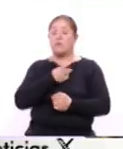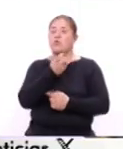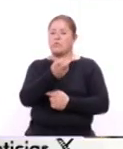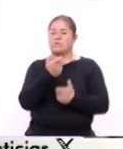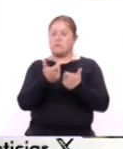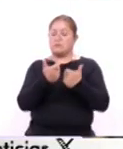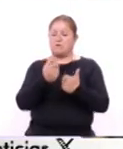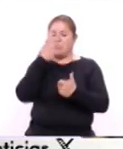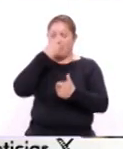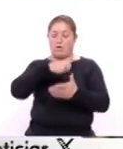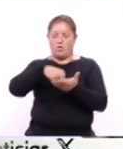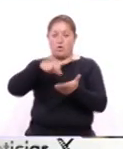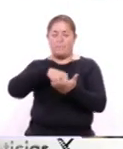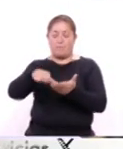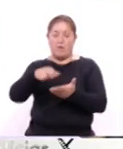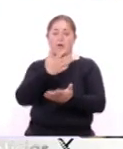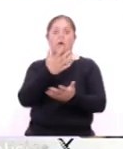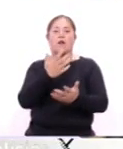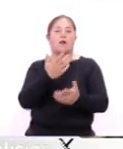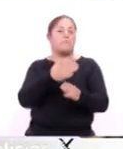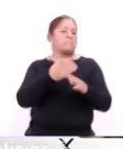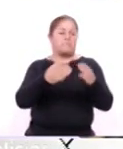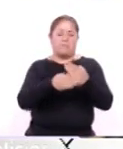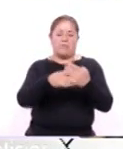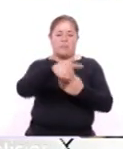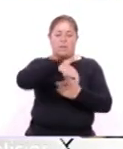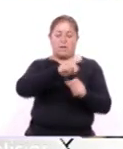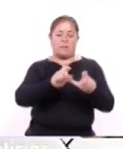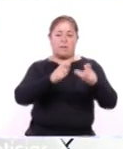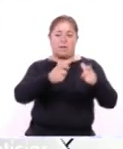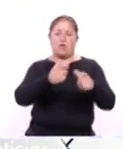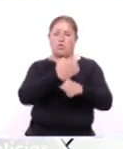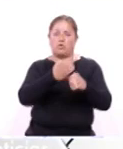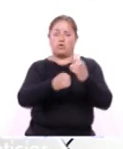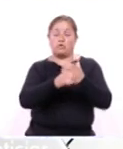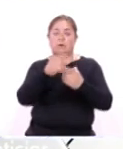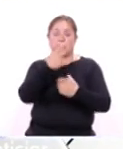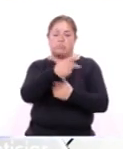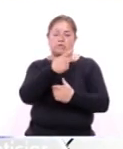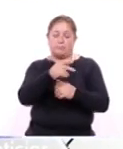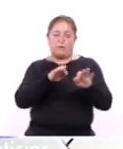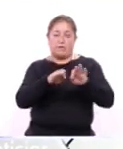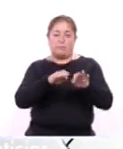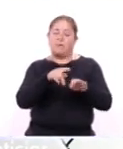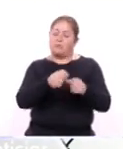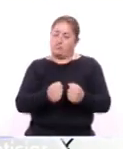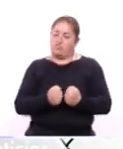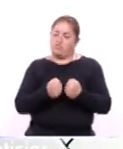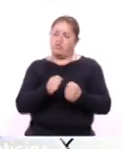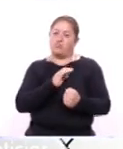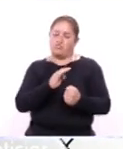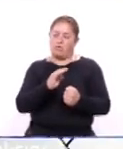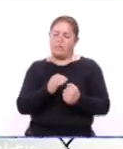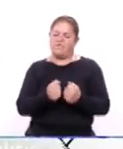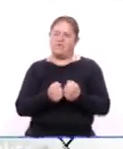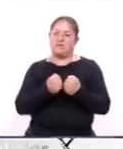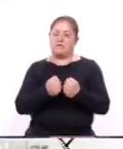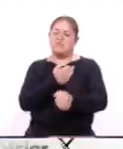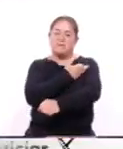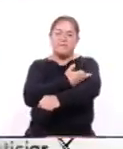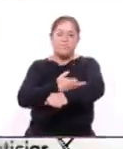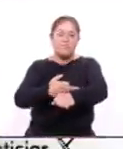el recurso para comprar la materia prima de sus mercancías, y así tener una mayor producción que les permita fortalecer su economía familiar.